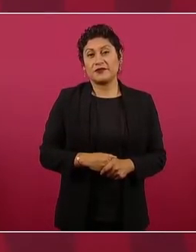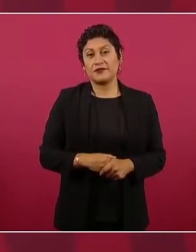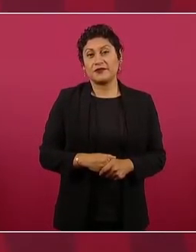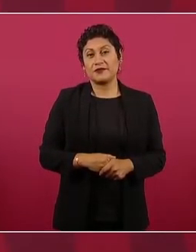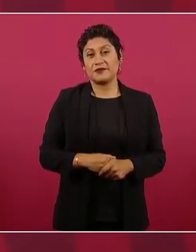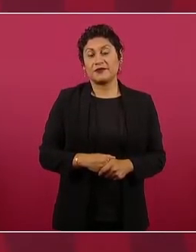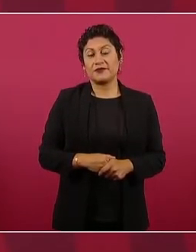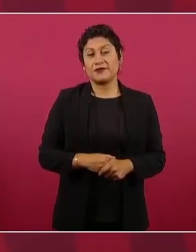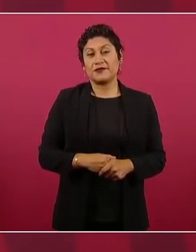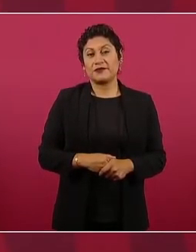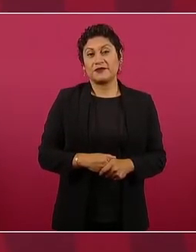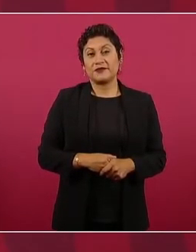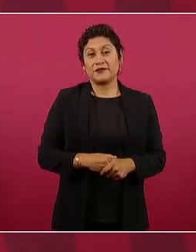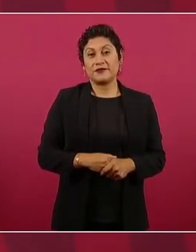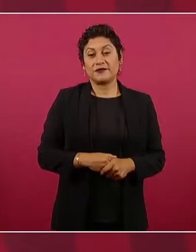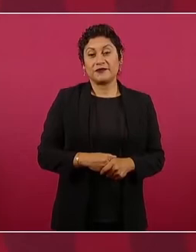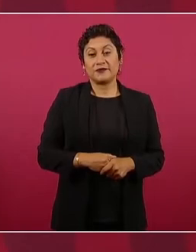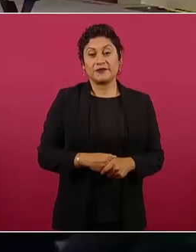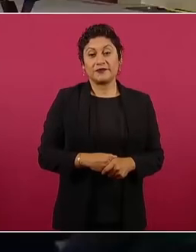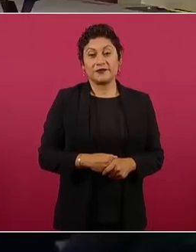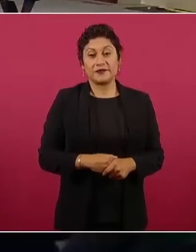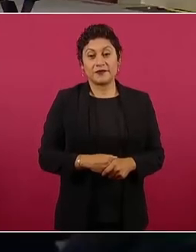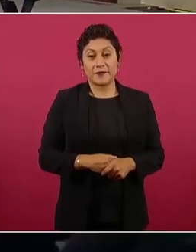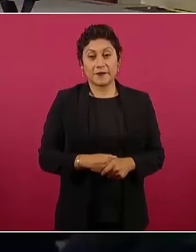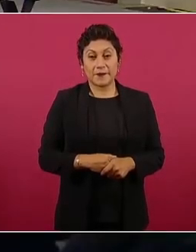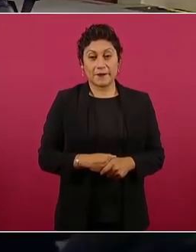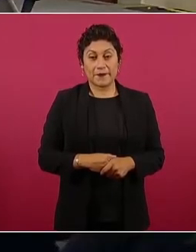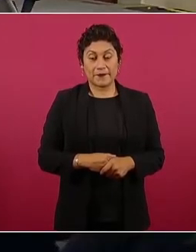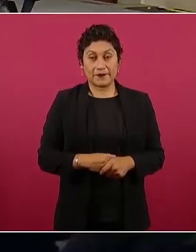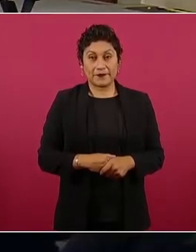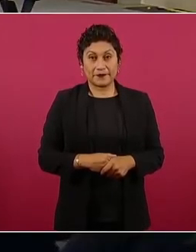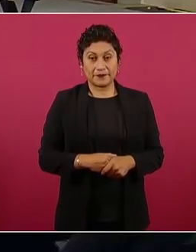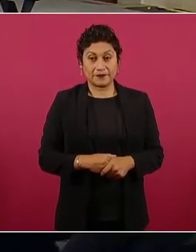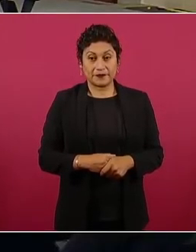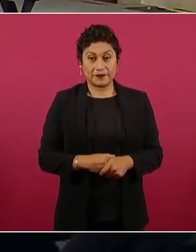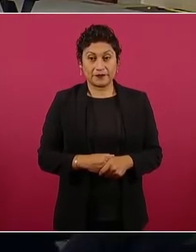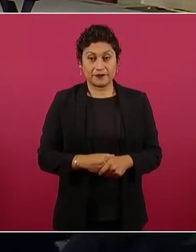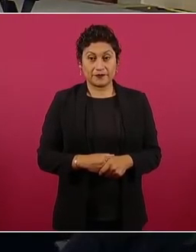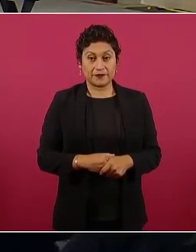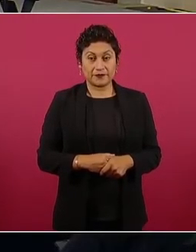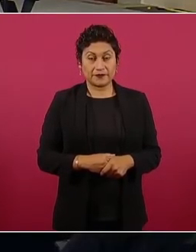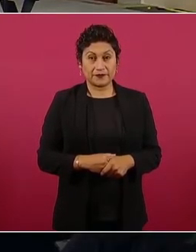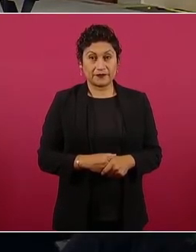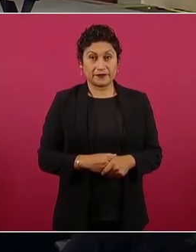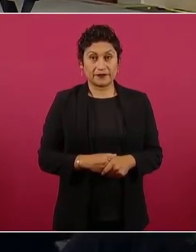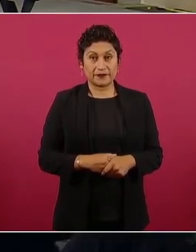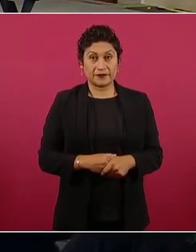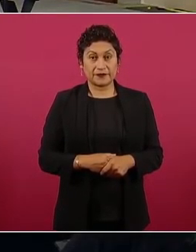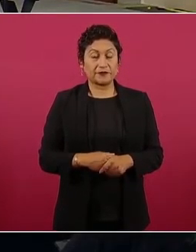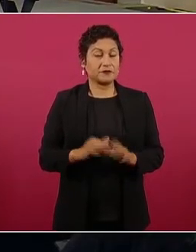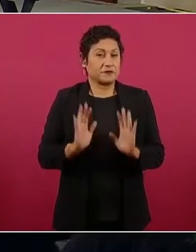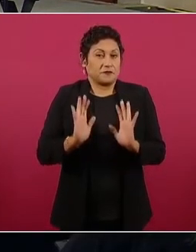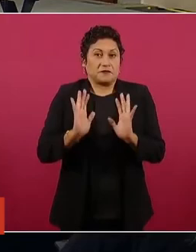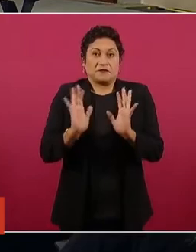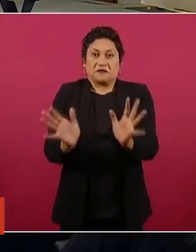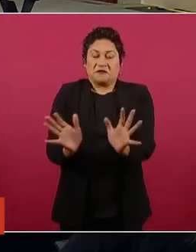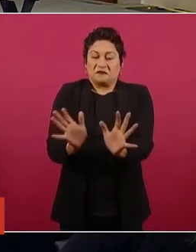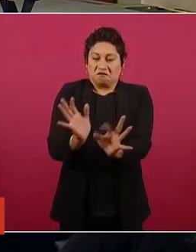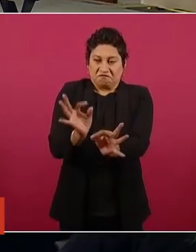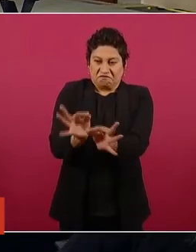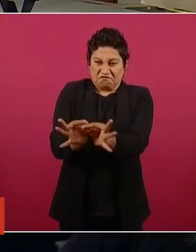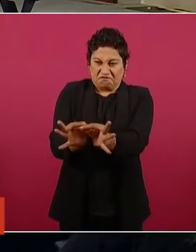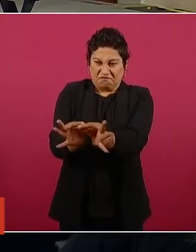va a quedar muy avanzada la tarea,